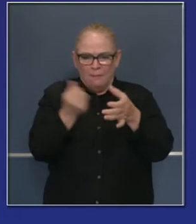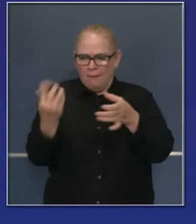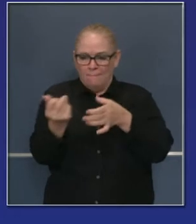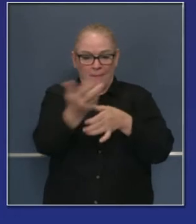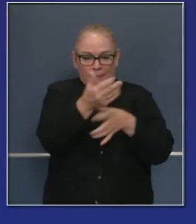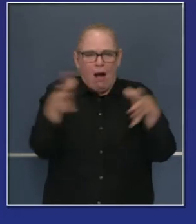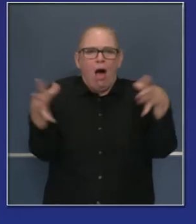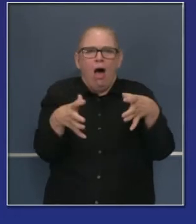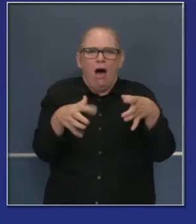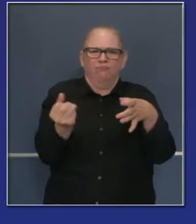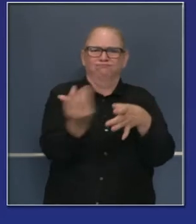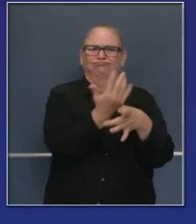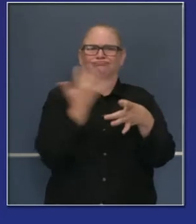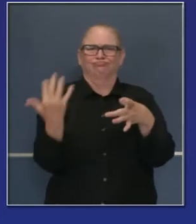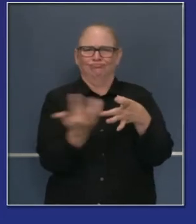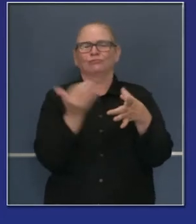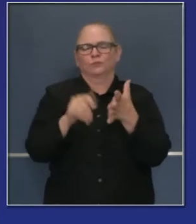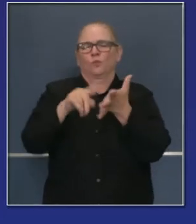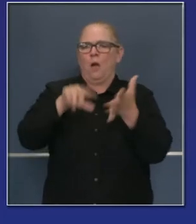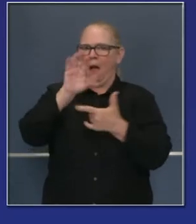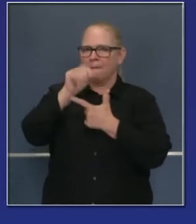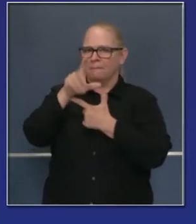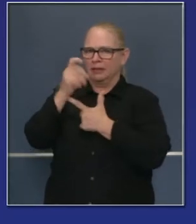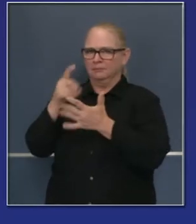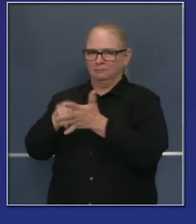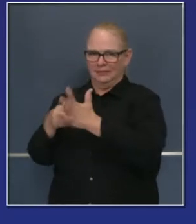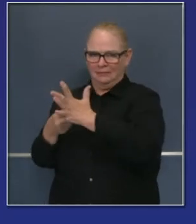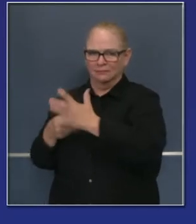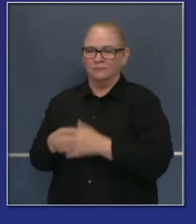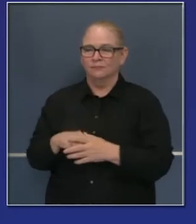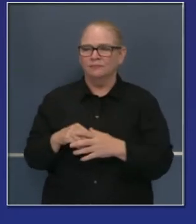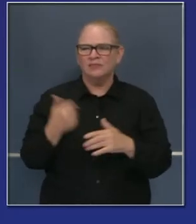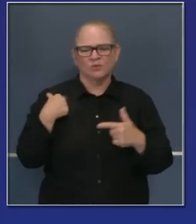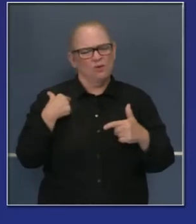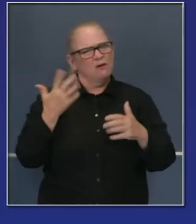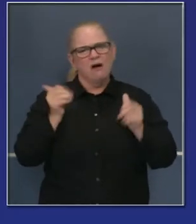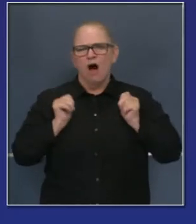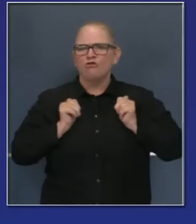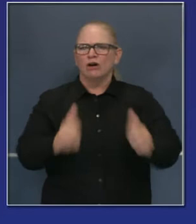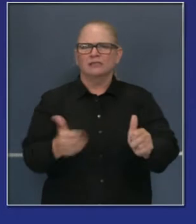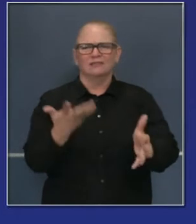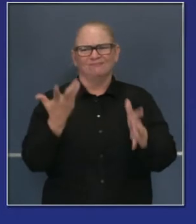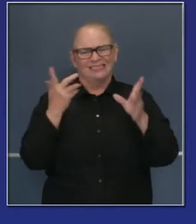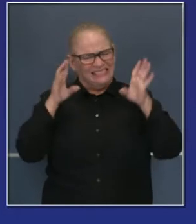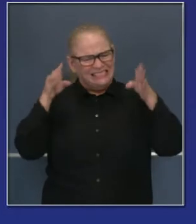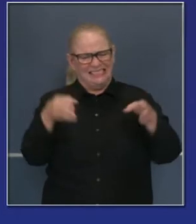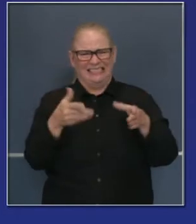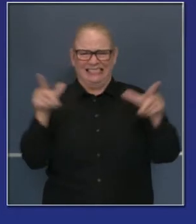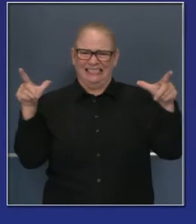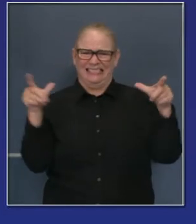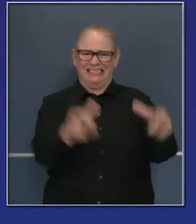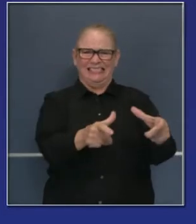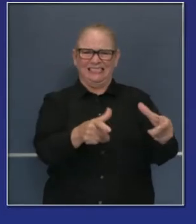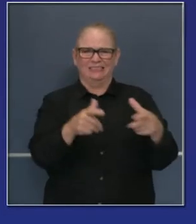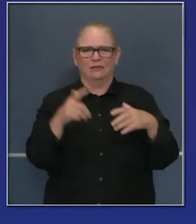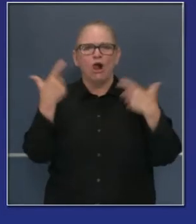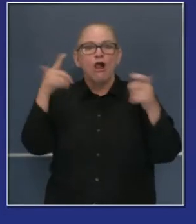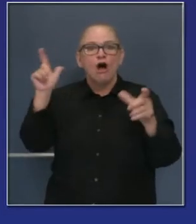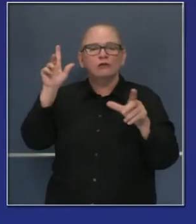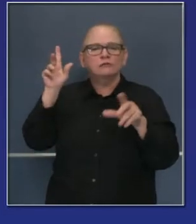con los cuales estamos lidiando actualmente, agresivamente, a través de nuestros esfuerzos a nivel